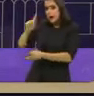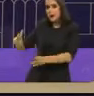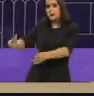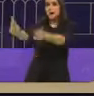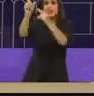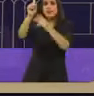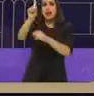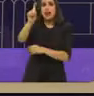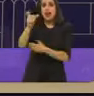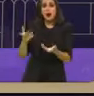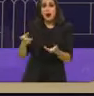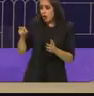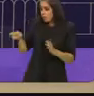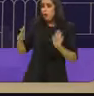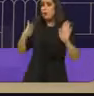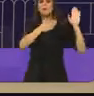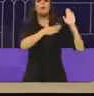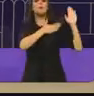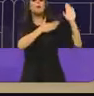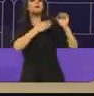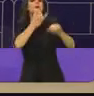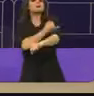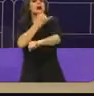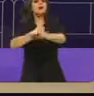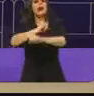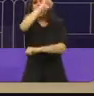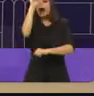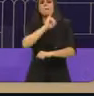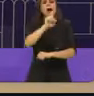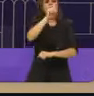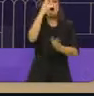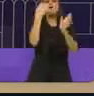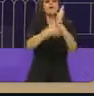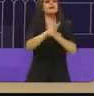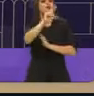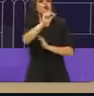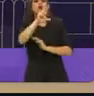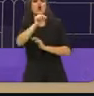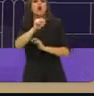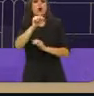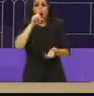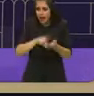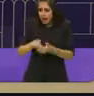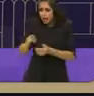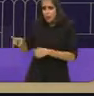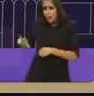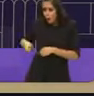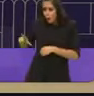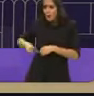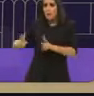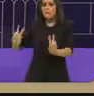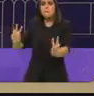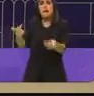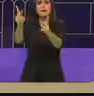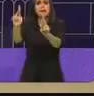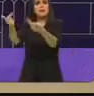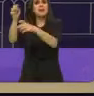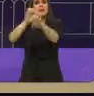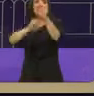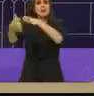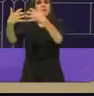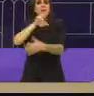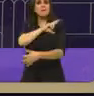prometido que no les iba a faltar el agua, bueno, se las vende tu gobierno a los particulares. Esa es